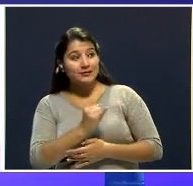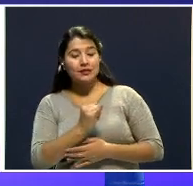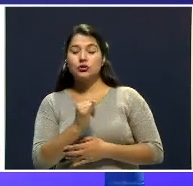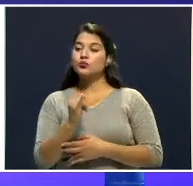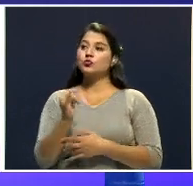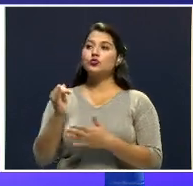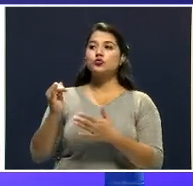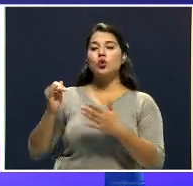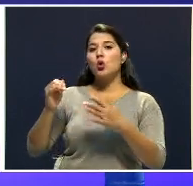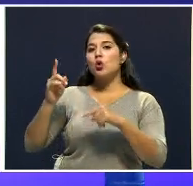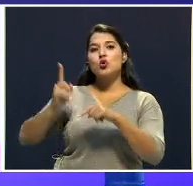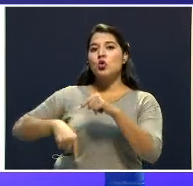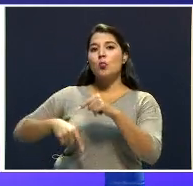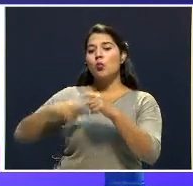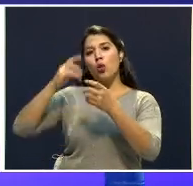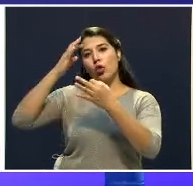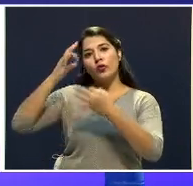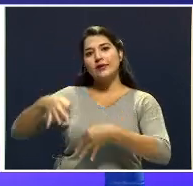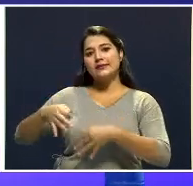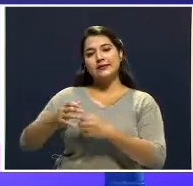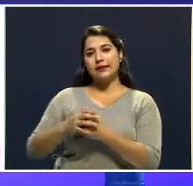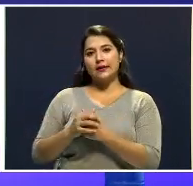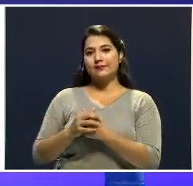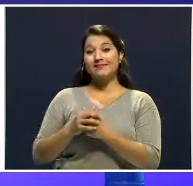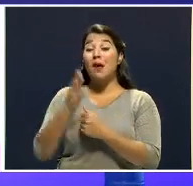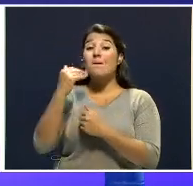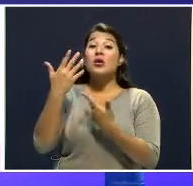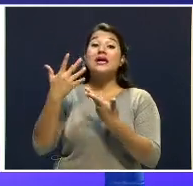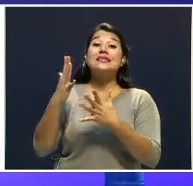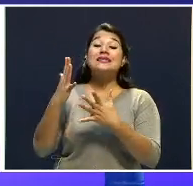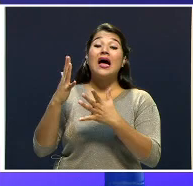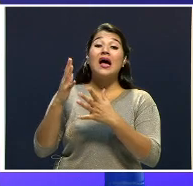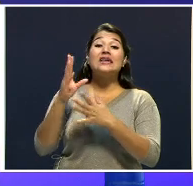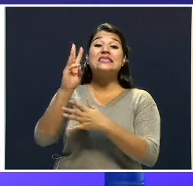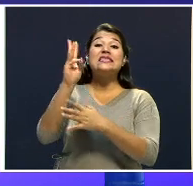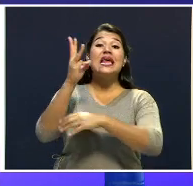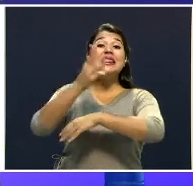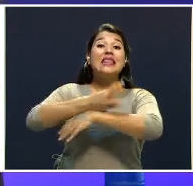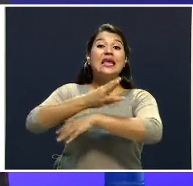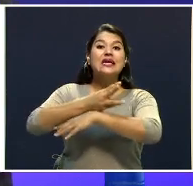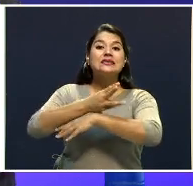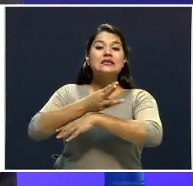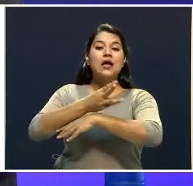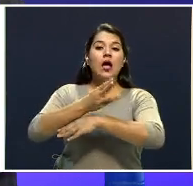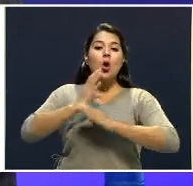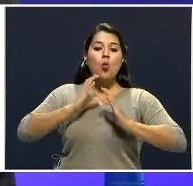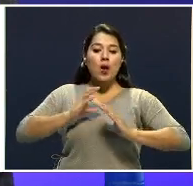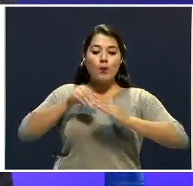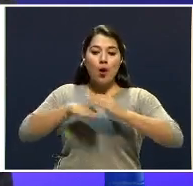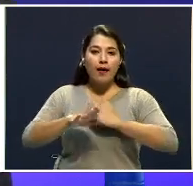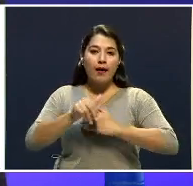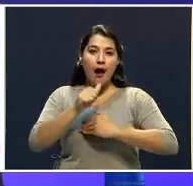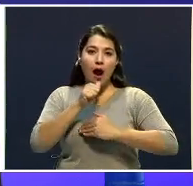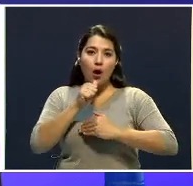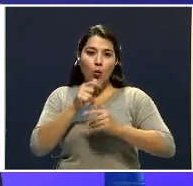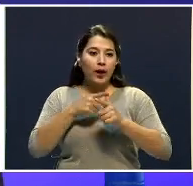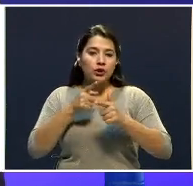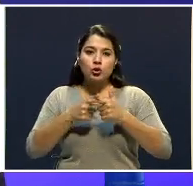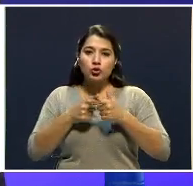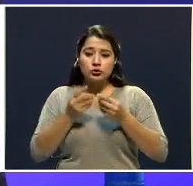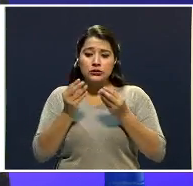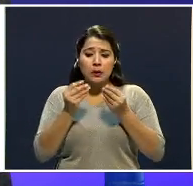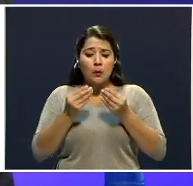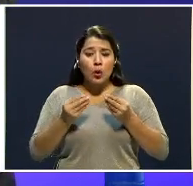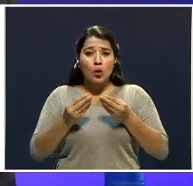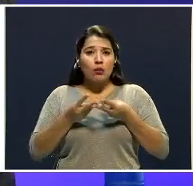estado ya seis días bajo el agua. Seis días el cuerpo bajo el agua. Entonces, pero eso no se logra determinar, pero sí se hallan